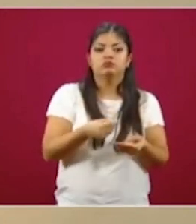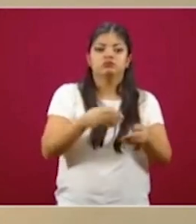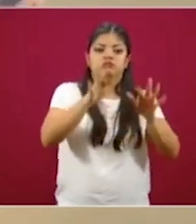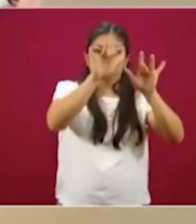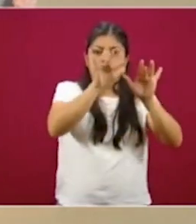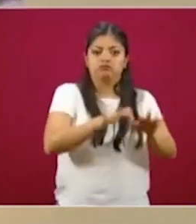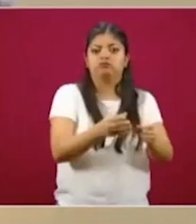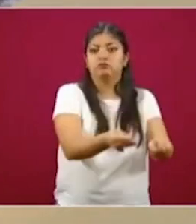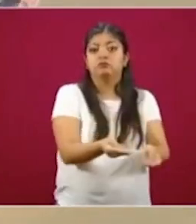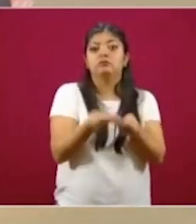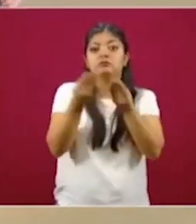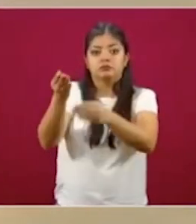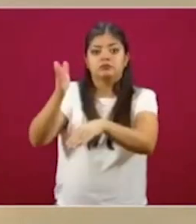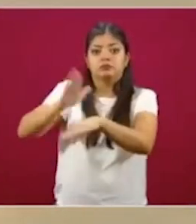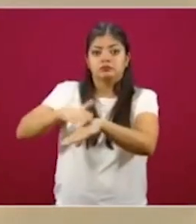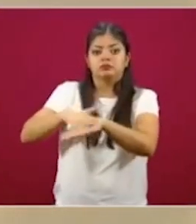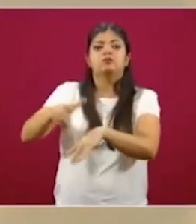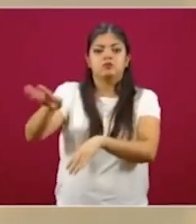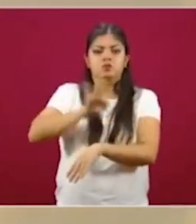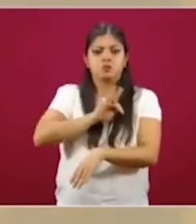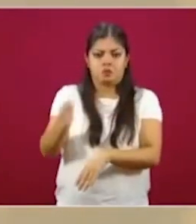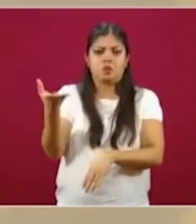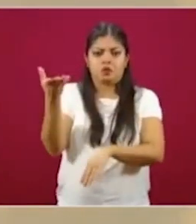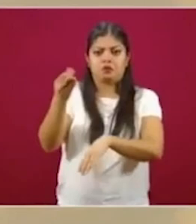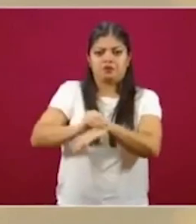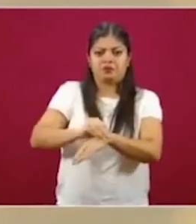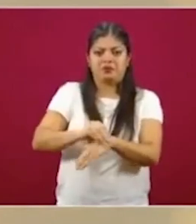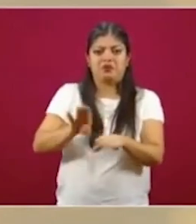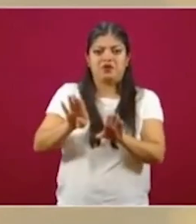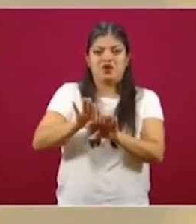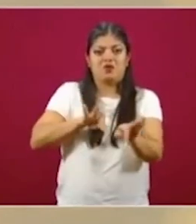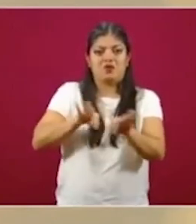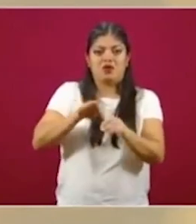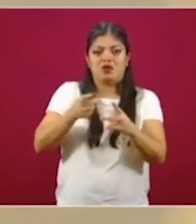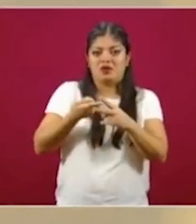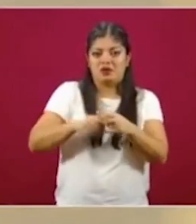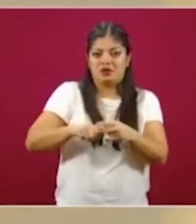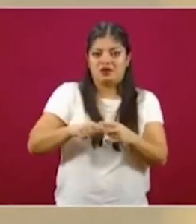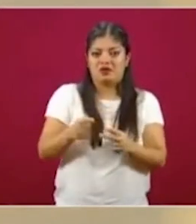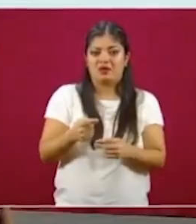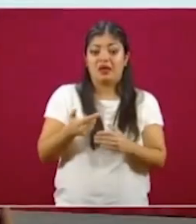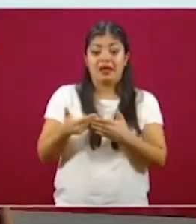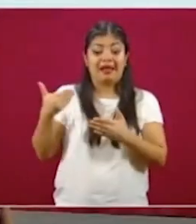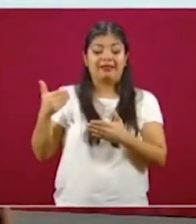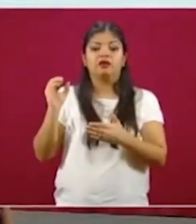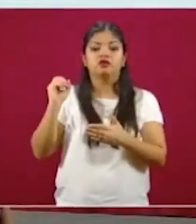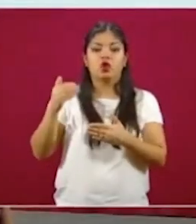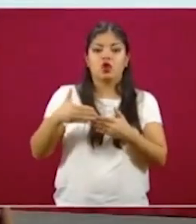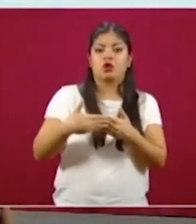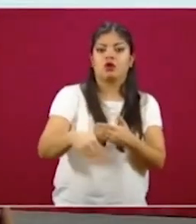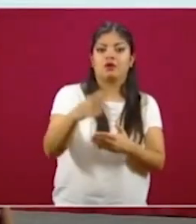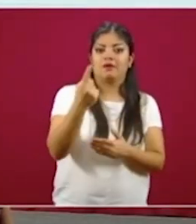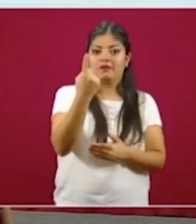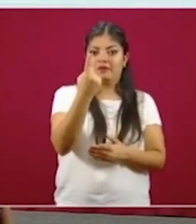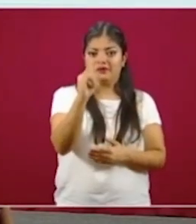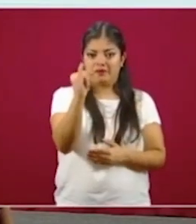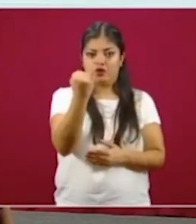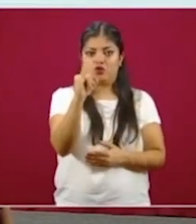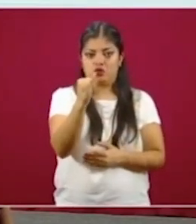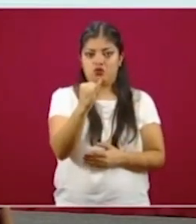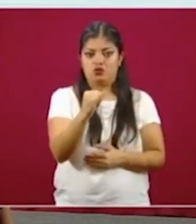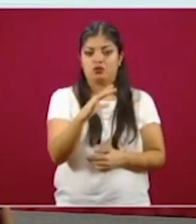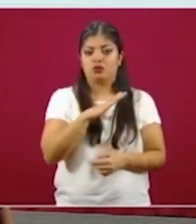para que empezaran a trabajar antes o a partir del primero de junio. Son estas